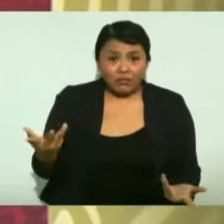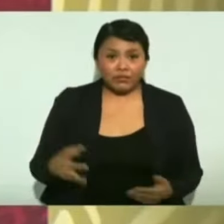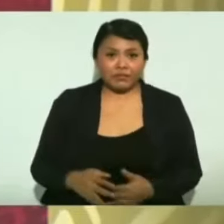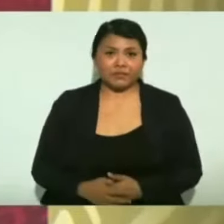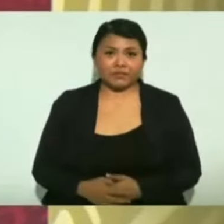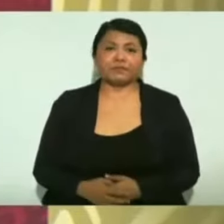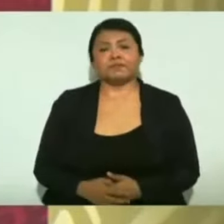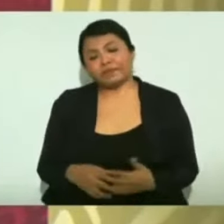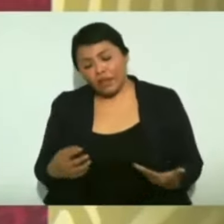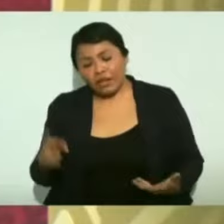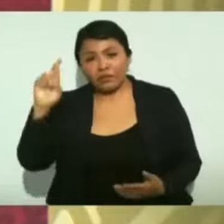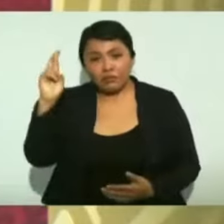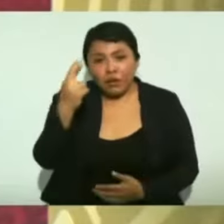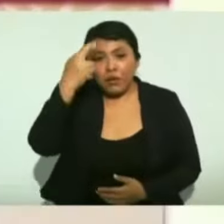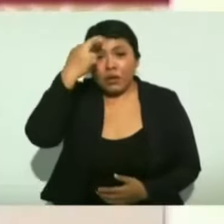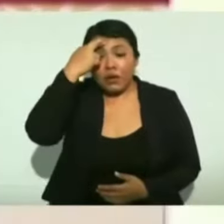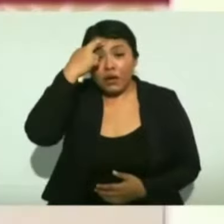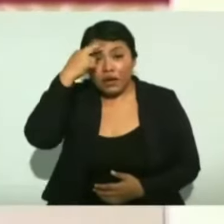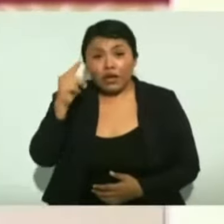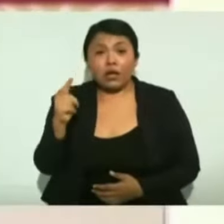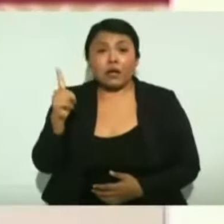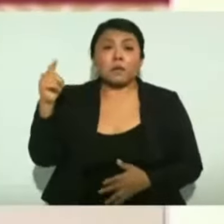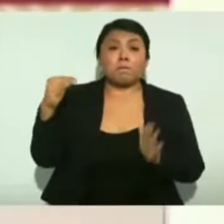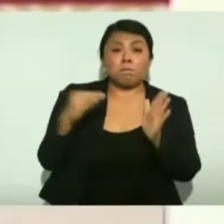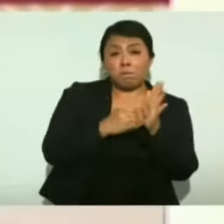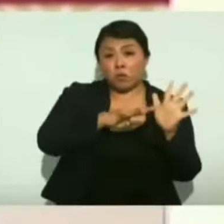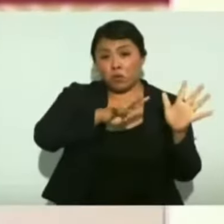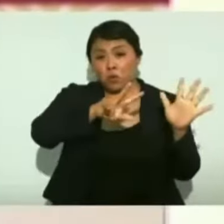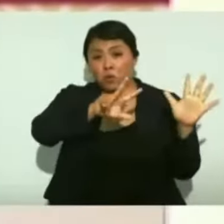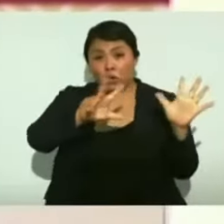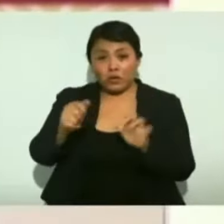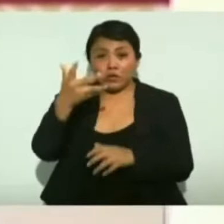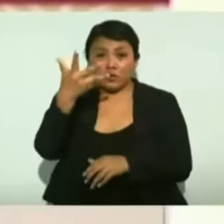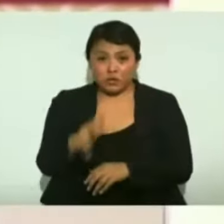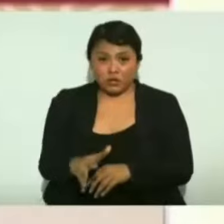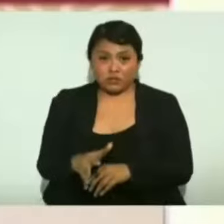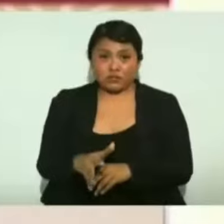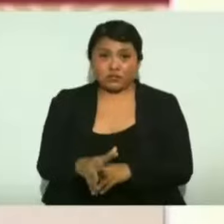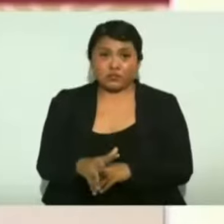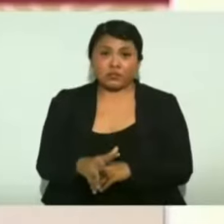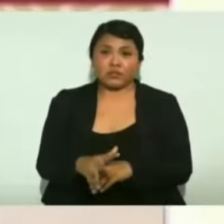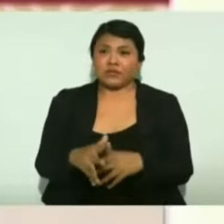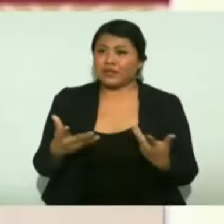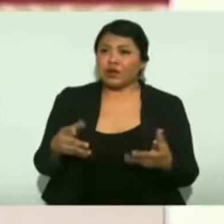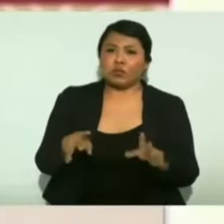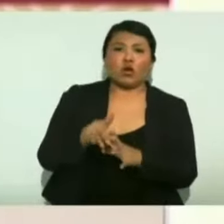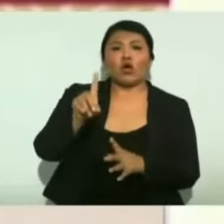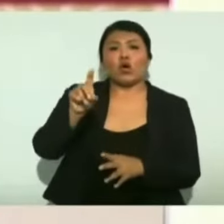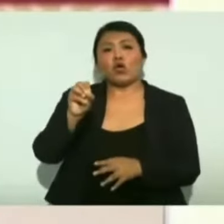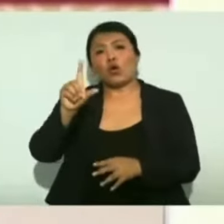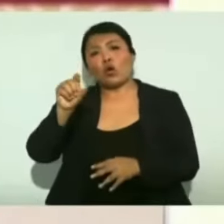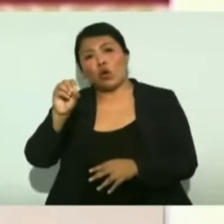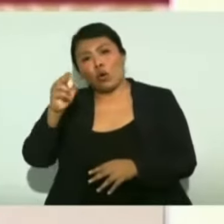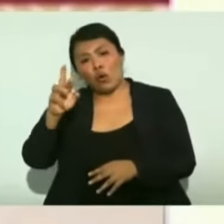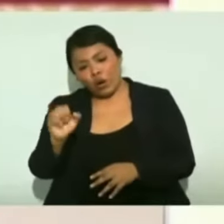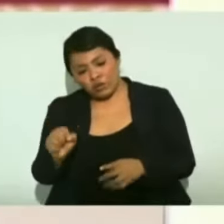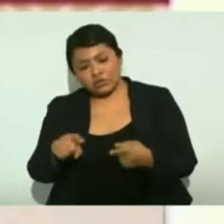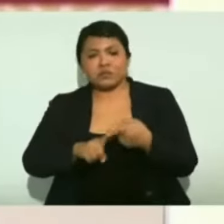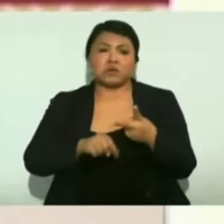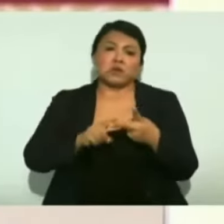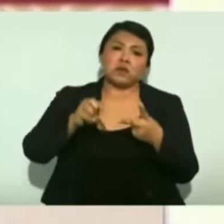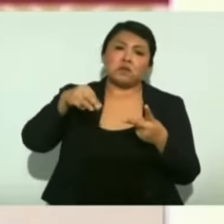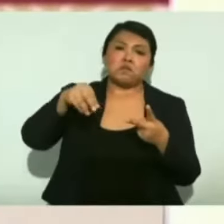Recordamos que en 1810 el grito de Dolores de Miguel